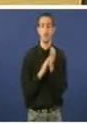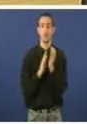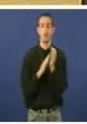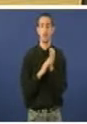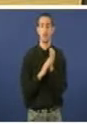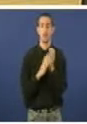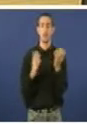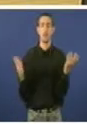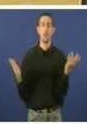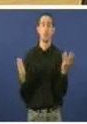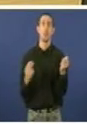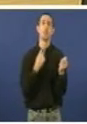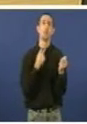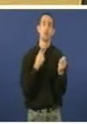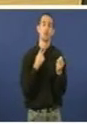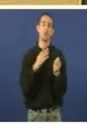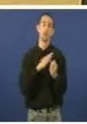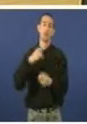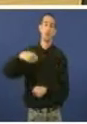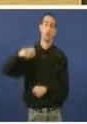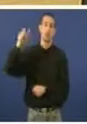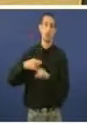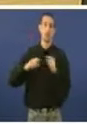Ten a palabra o presidente da Asunta.